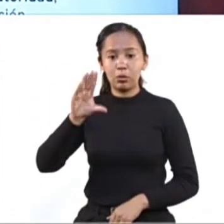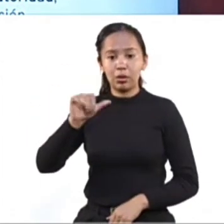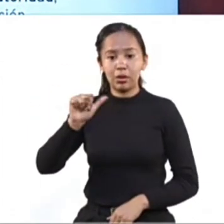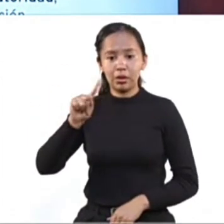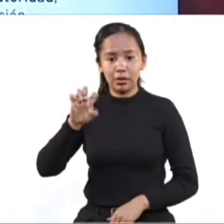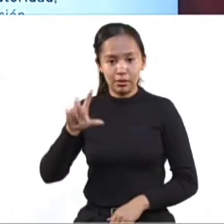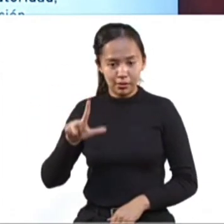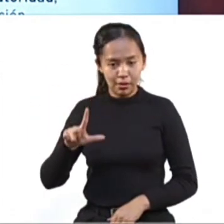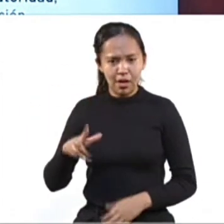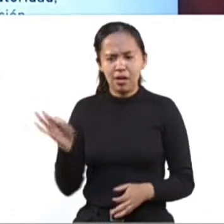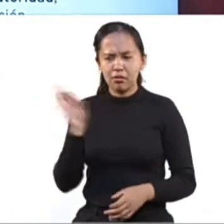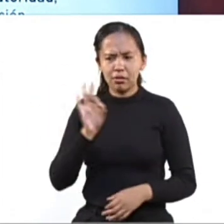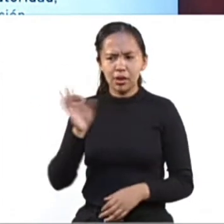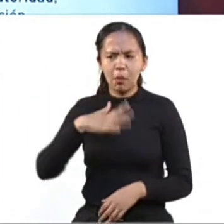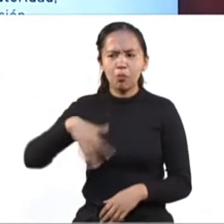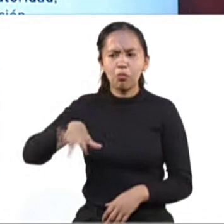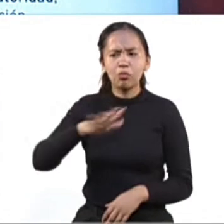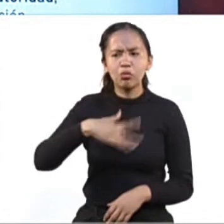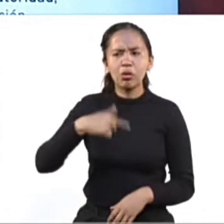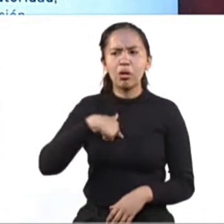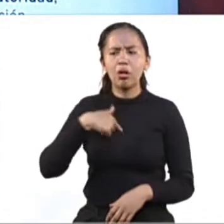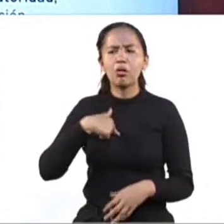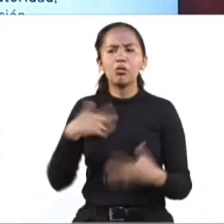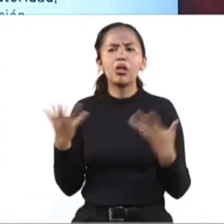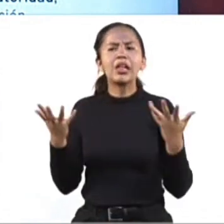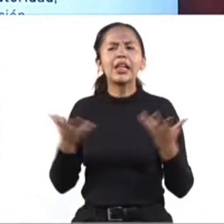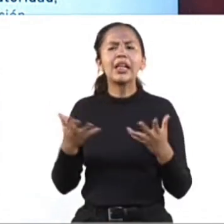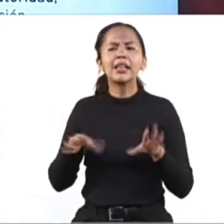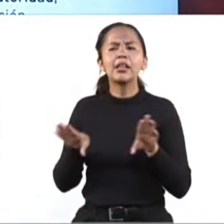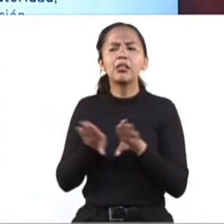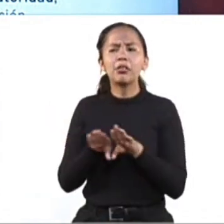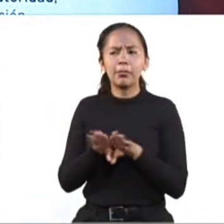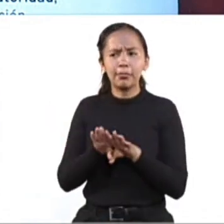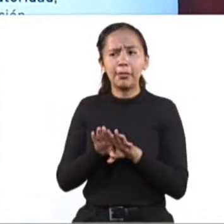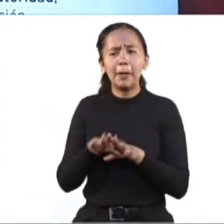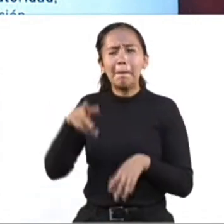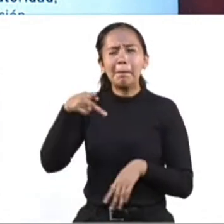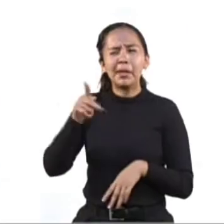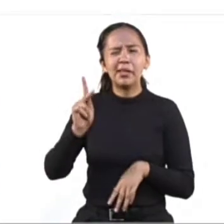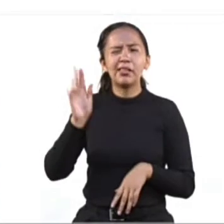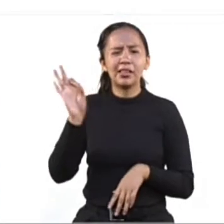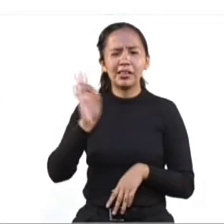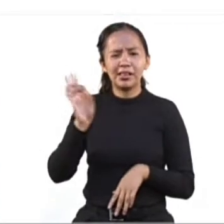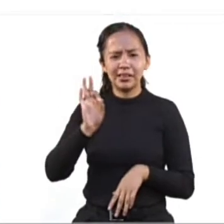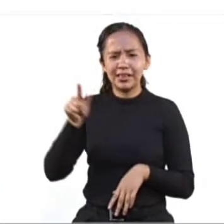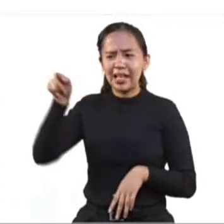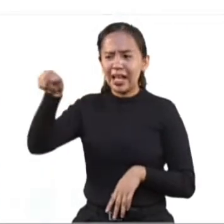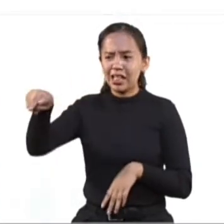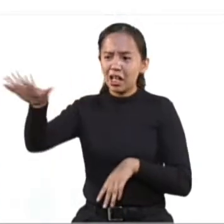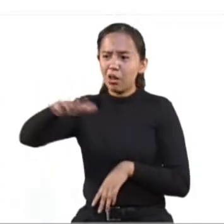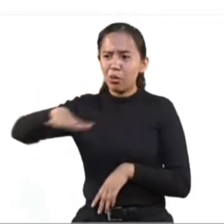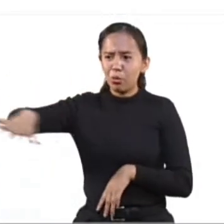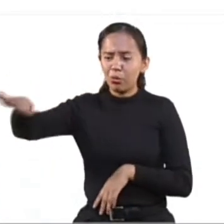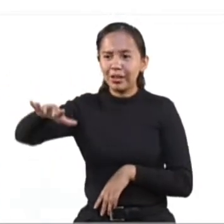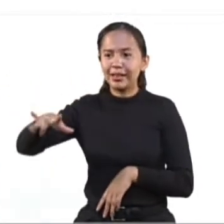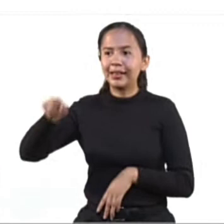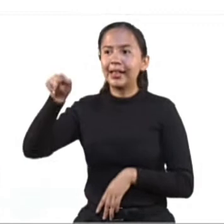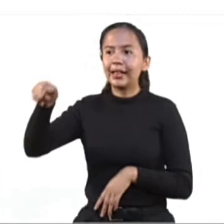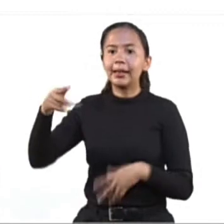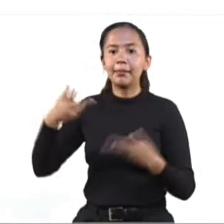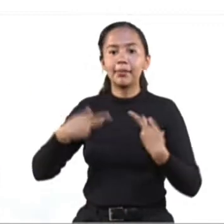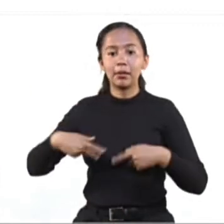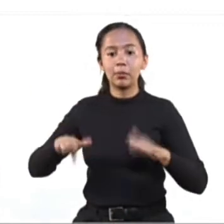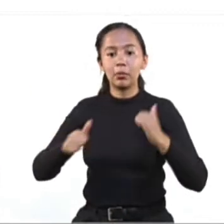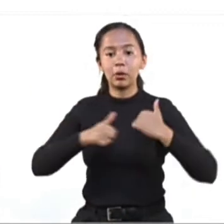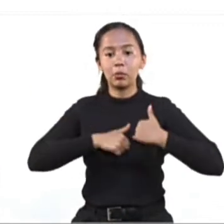requisitos que deben de cubrirse para un trámite y estando ya en ventanilla, resulta que el servidor público que lo está